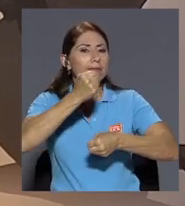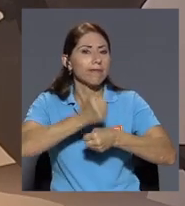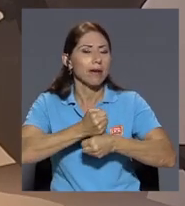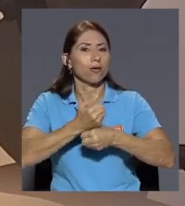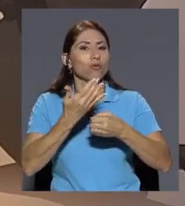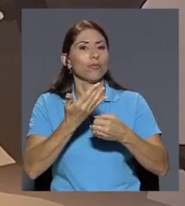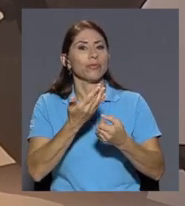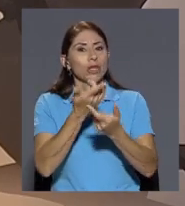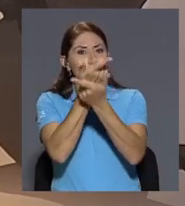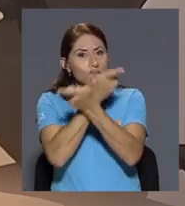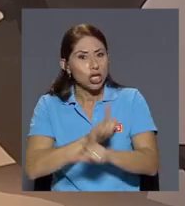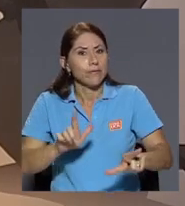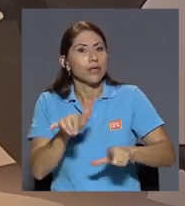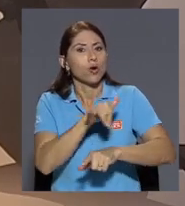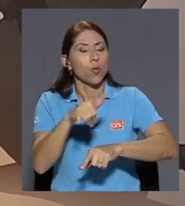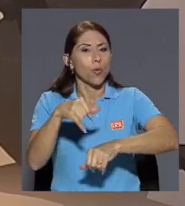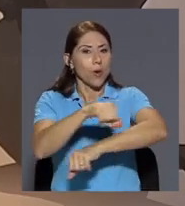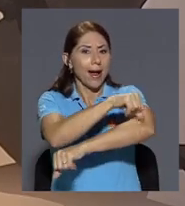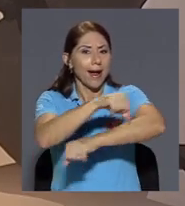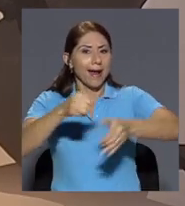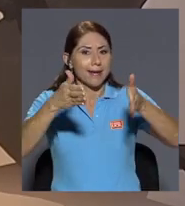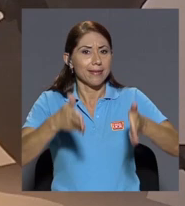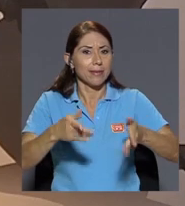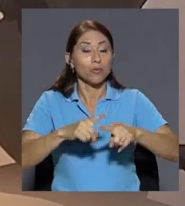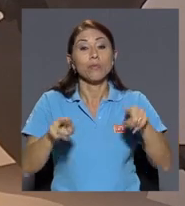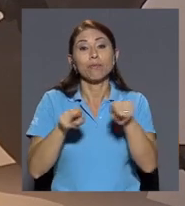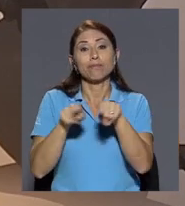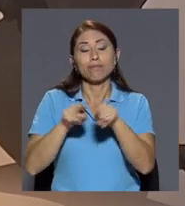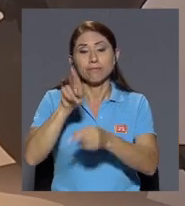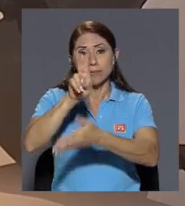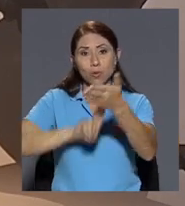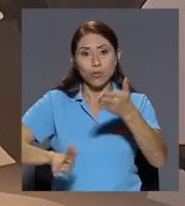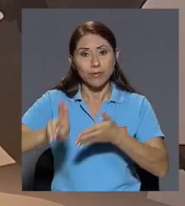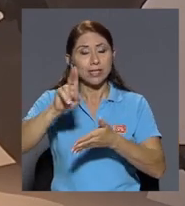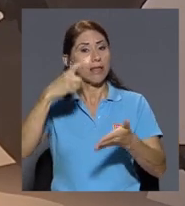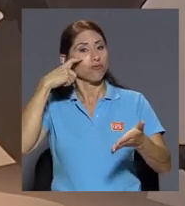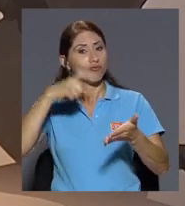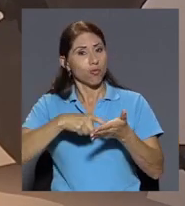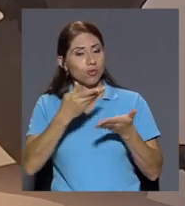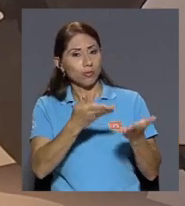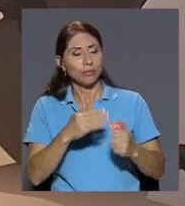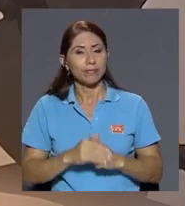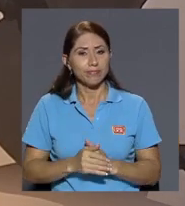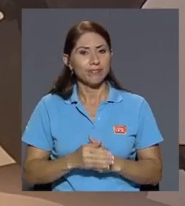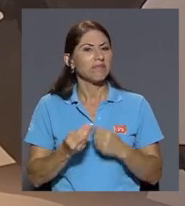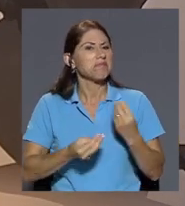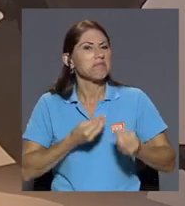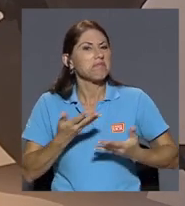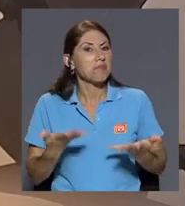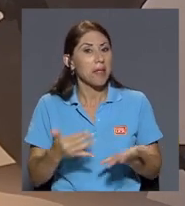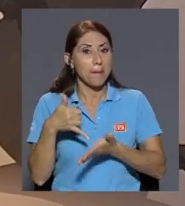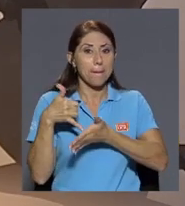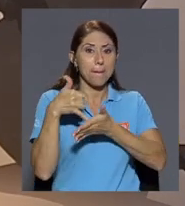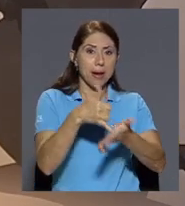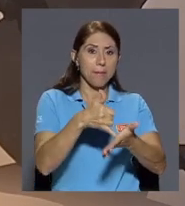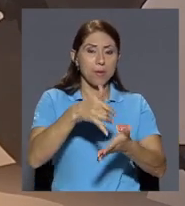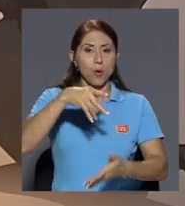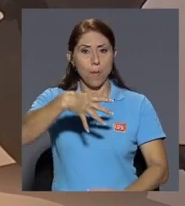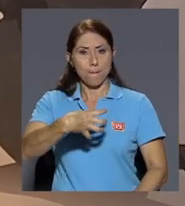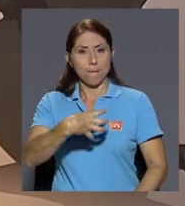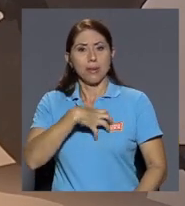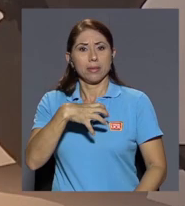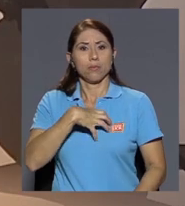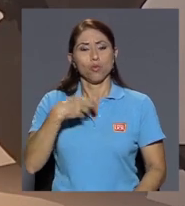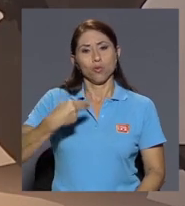libre como arquitecto pero que también la universidad de algún modo también hoy le venera y le reconoce y es el premio al patrimonio